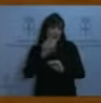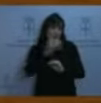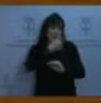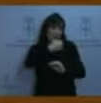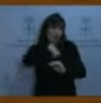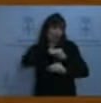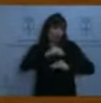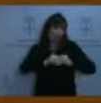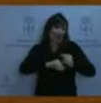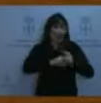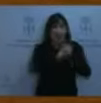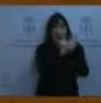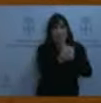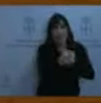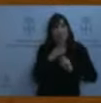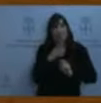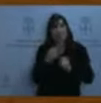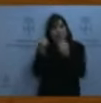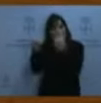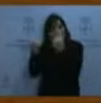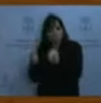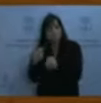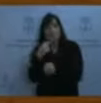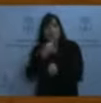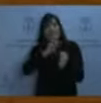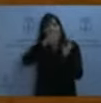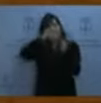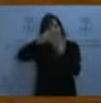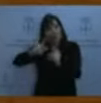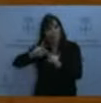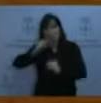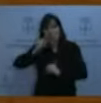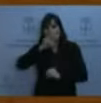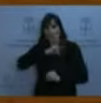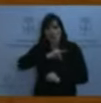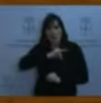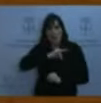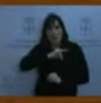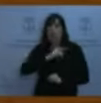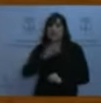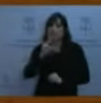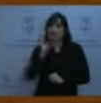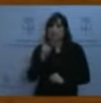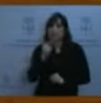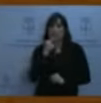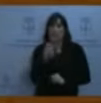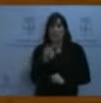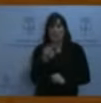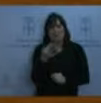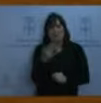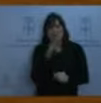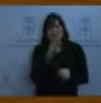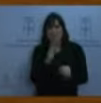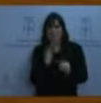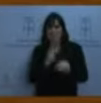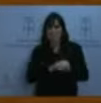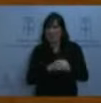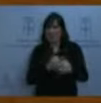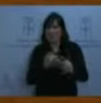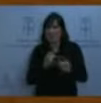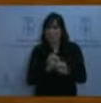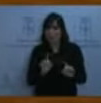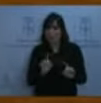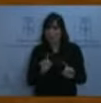que los cálculos estaban mal hechos y, segundo, que la ocasión tampoco era la conveniente. ¿Por qué no era la conveniente? Hombre, porque primero vamos a hablar de la